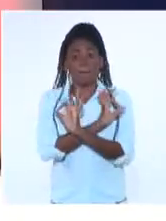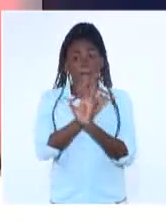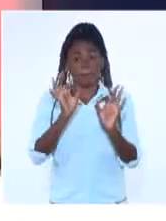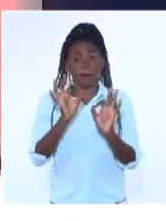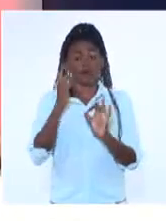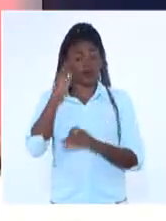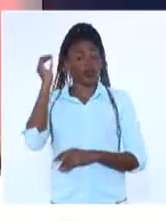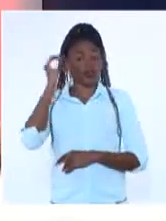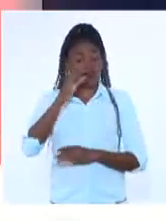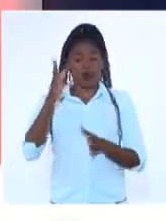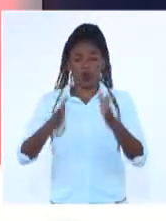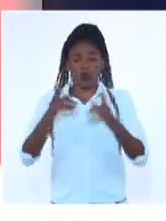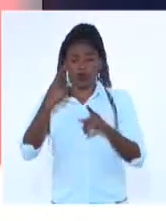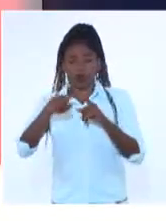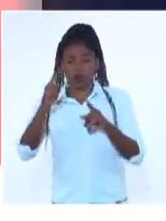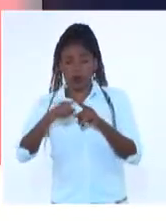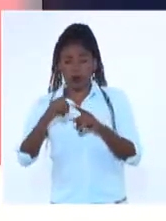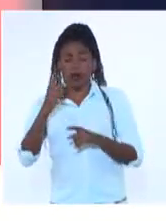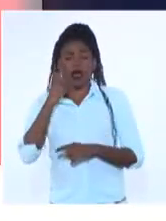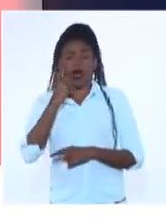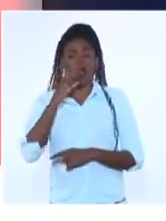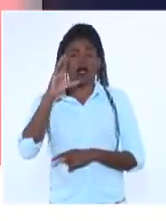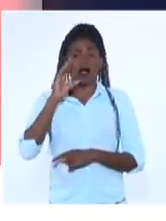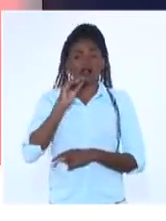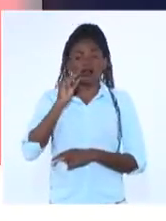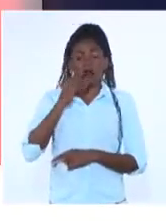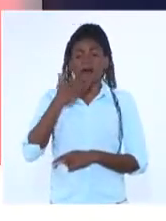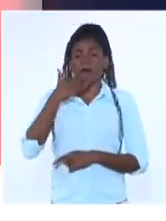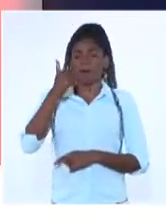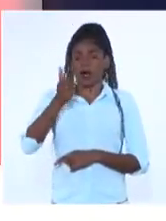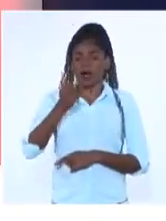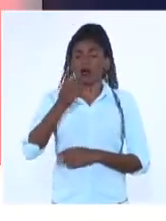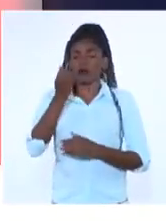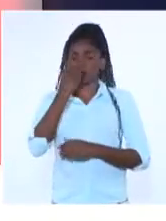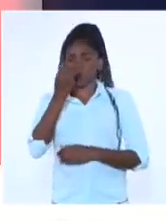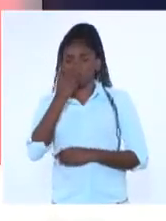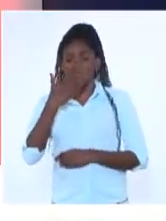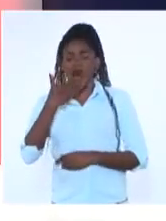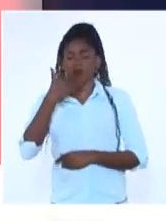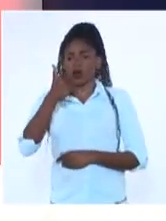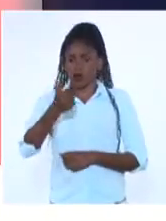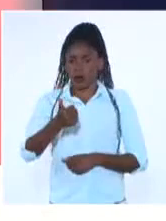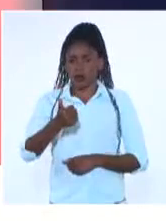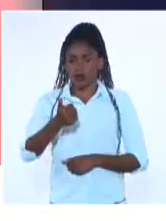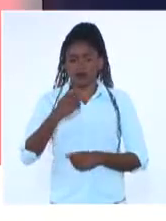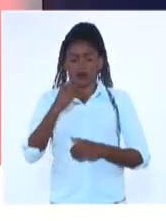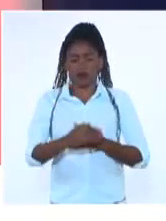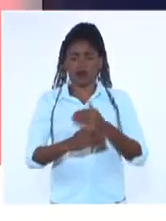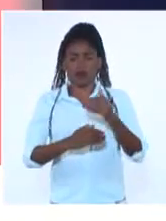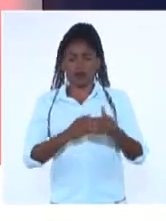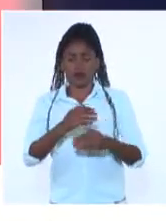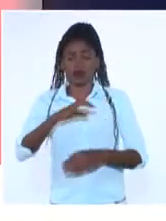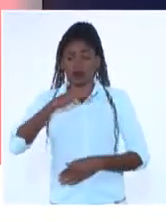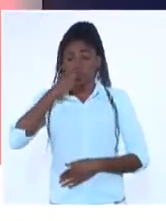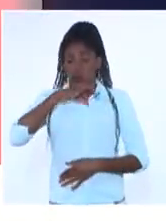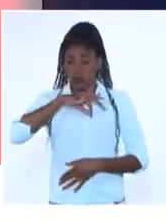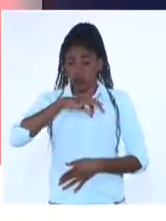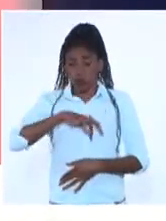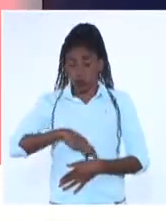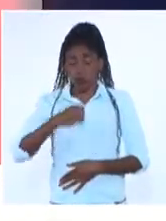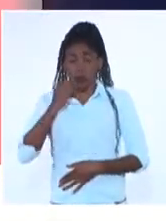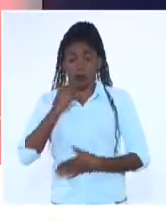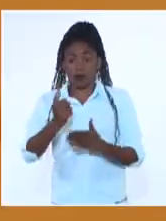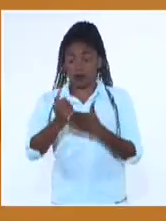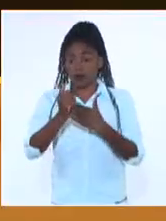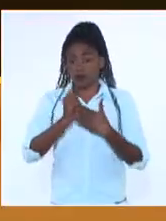que nos permite, entre otras cuestiones, masticar y procesar adecuadamente los alimentos, favorecer el proceso de la digestión, también contribuir